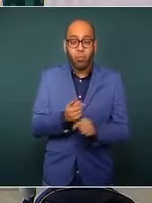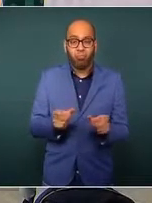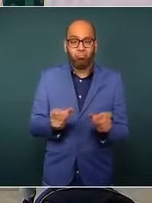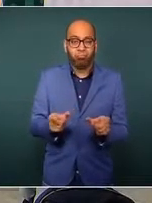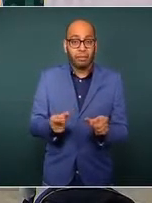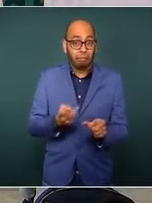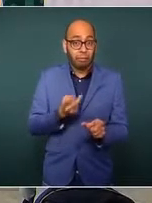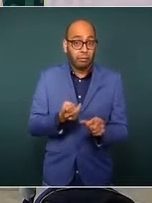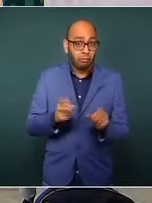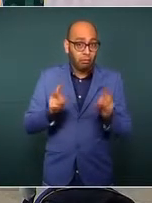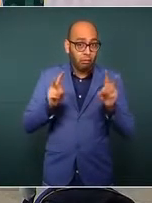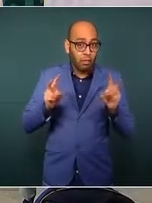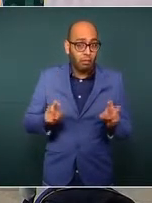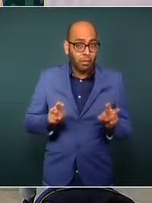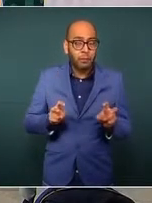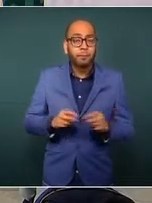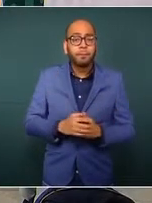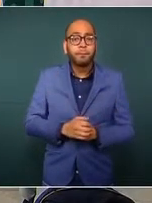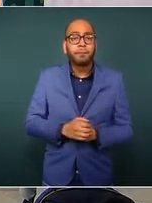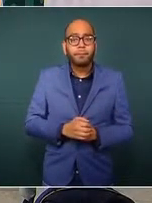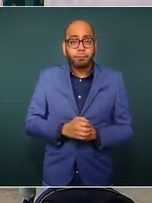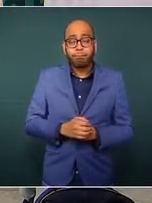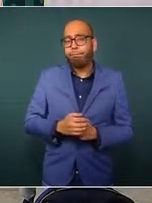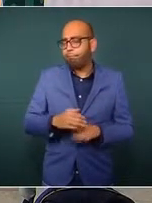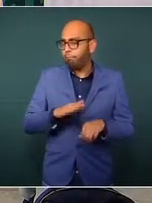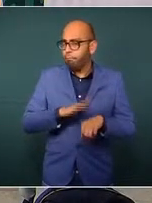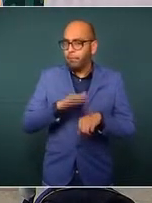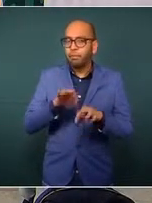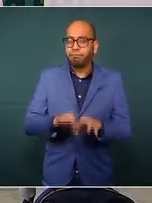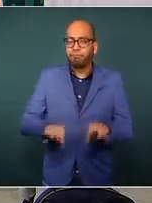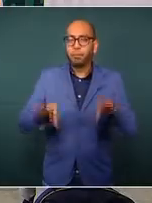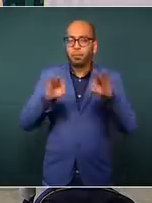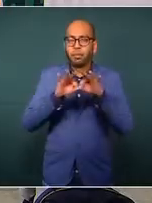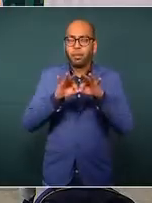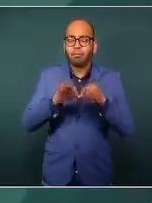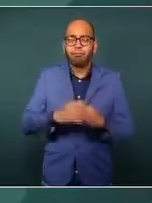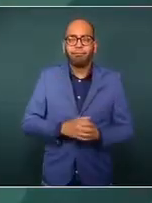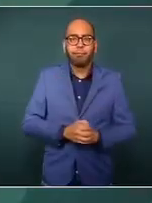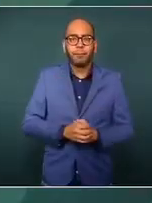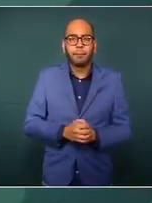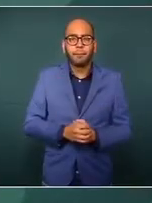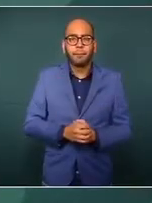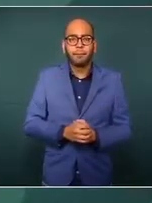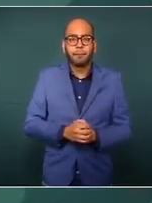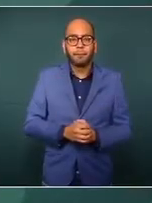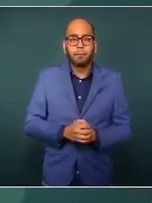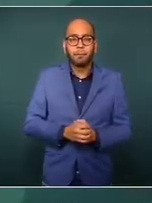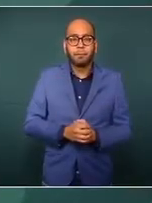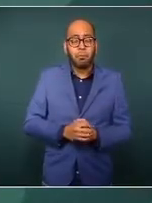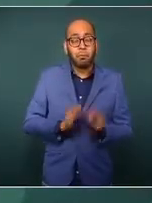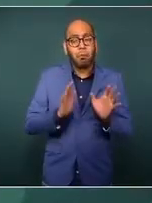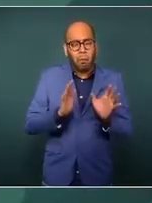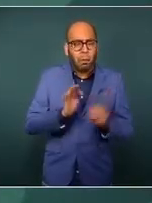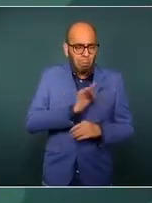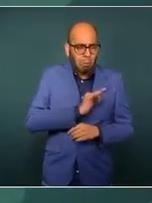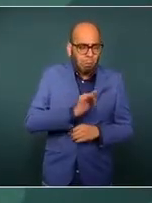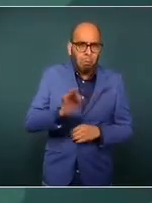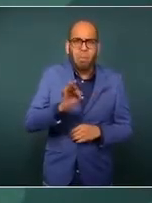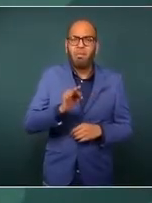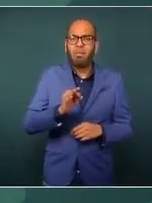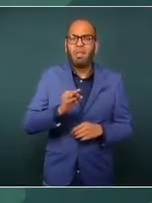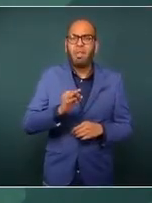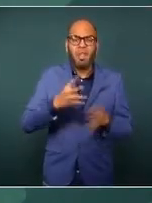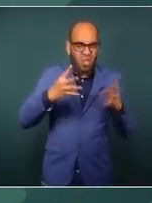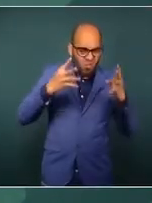del factor humano es lo más importante. Podemos tener el mejor equipamiento, el mejor